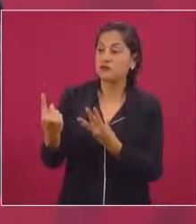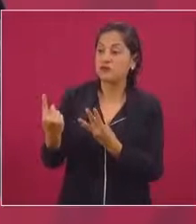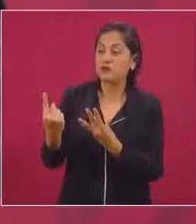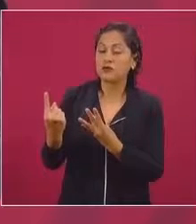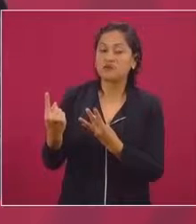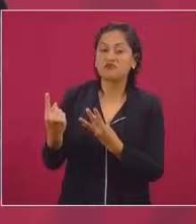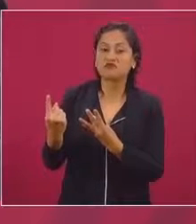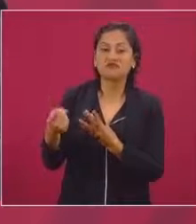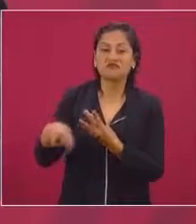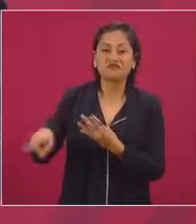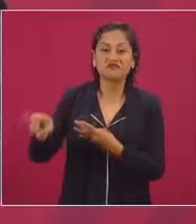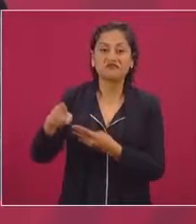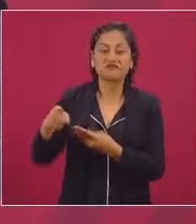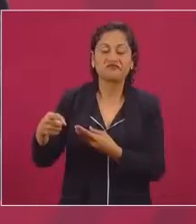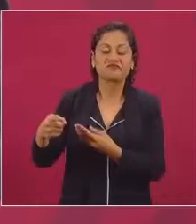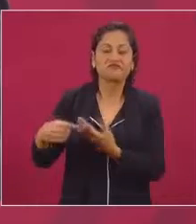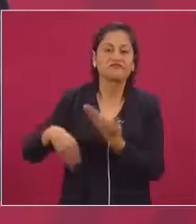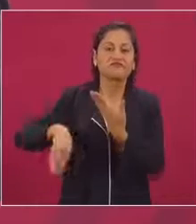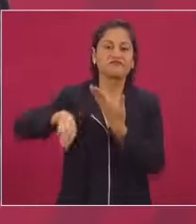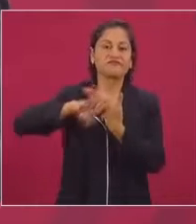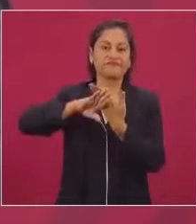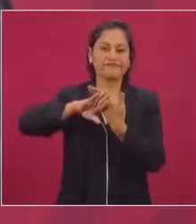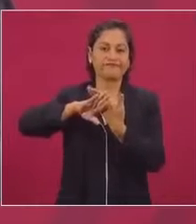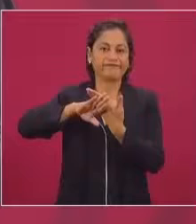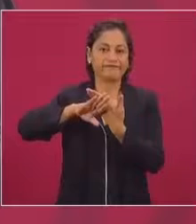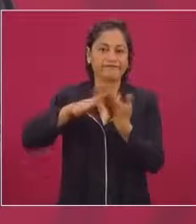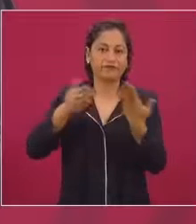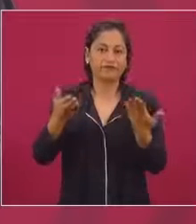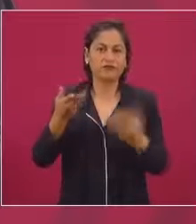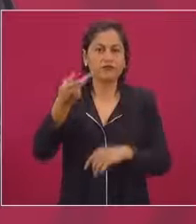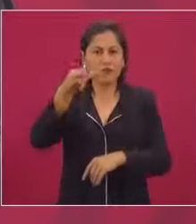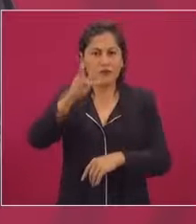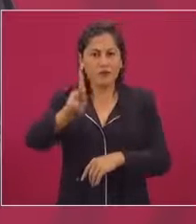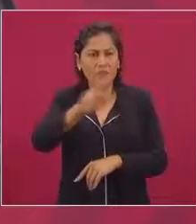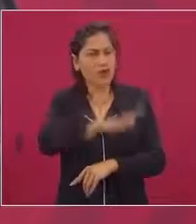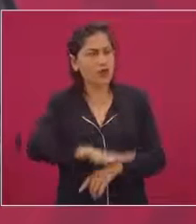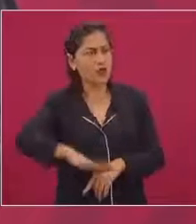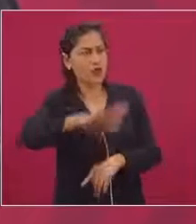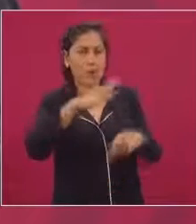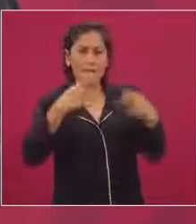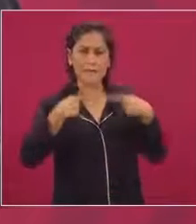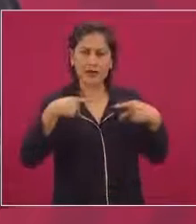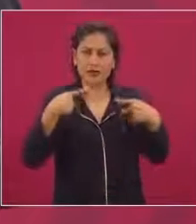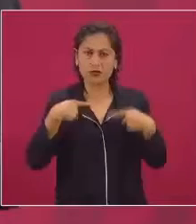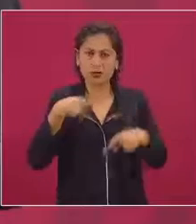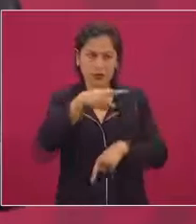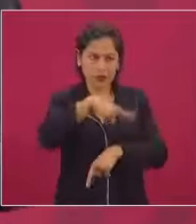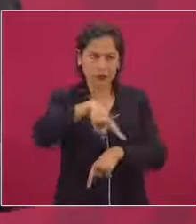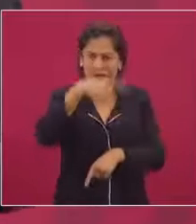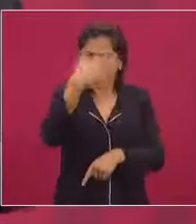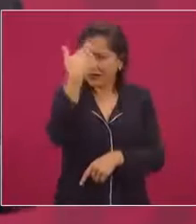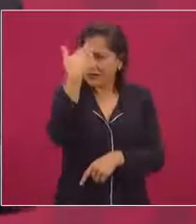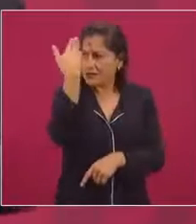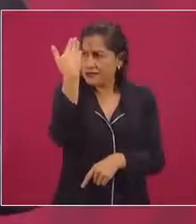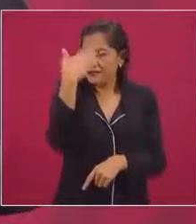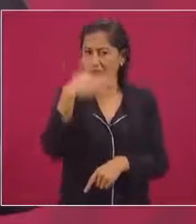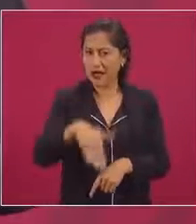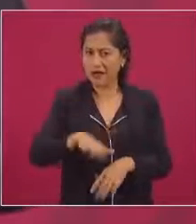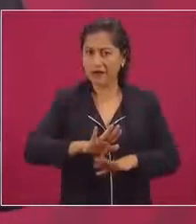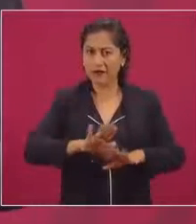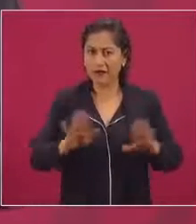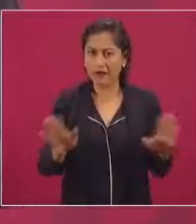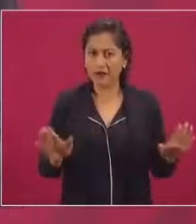gente sabe. Y por eso no me he equivocado